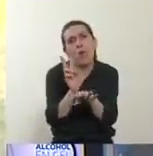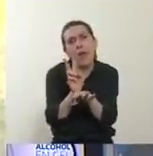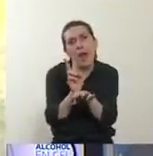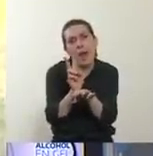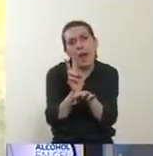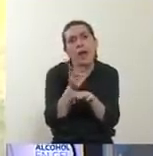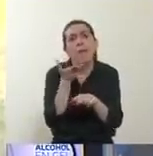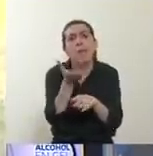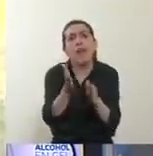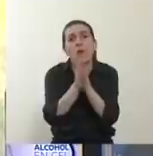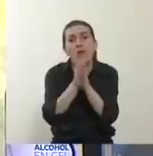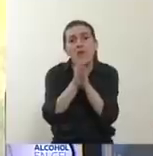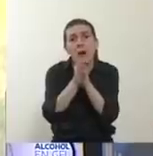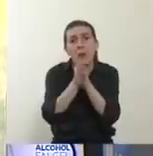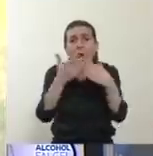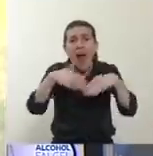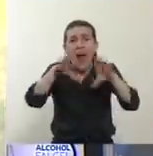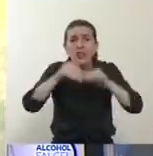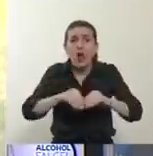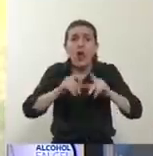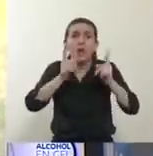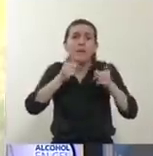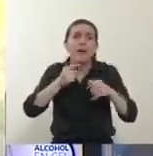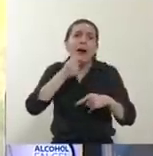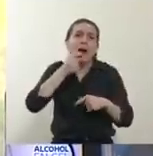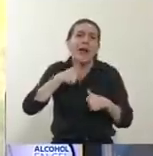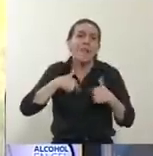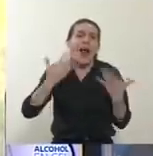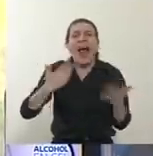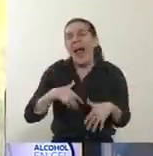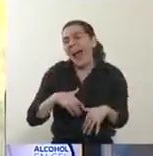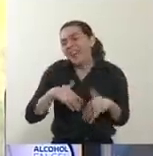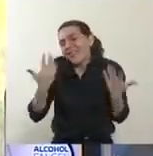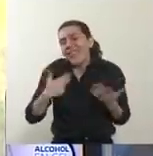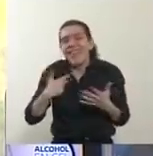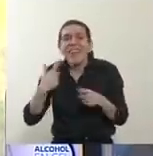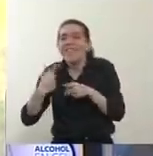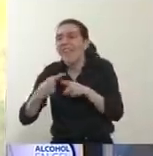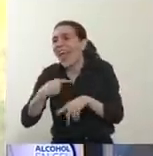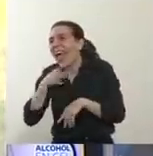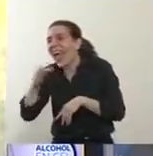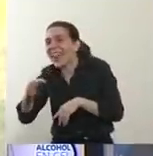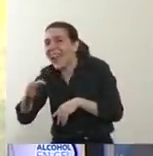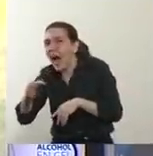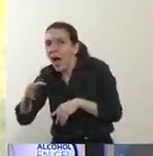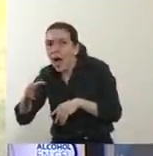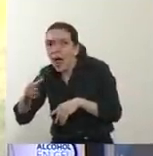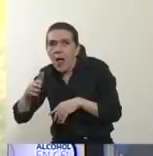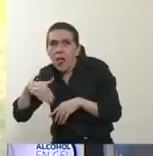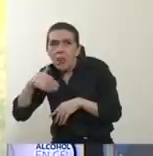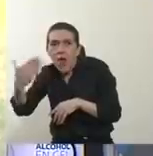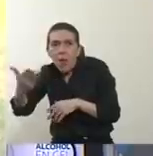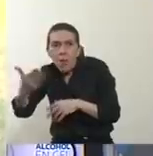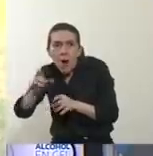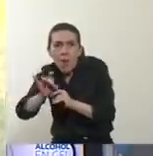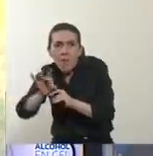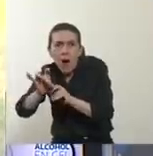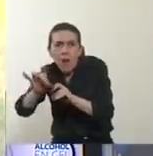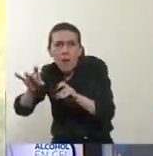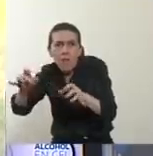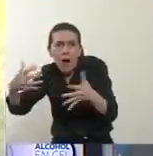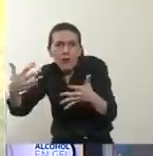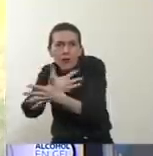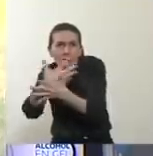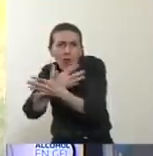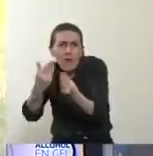Les pido por favor que la picardía de una fiesta puede ser un dolor de cabeza muy grande para muchos. Y